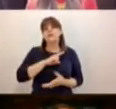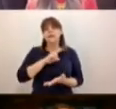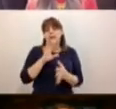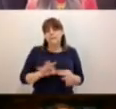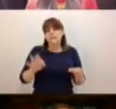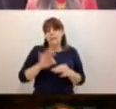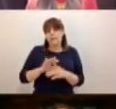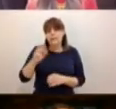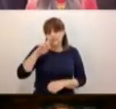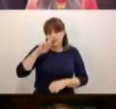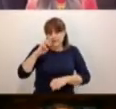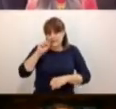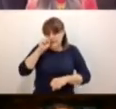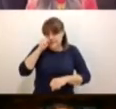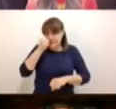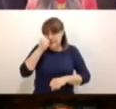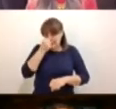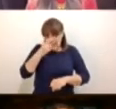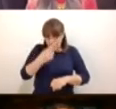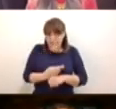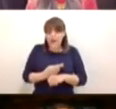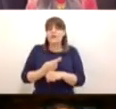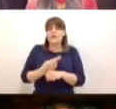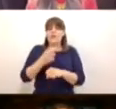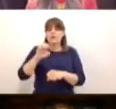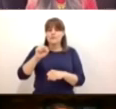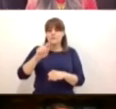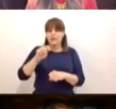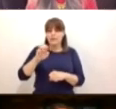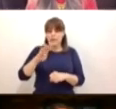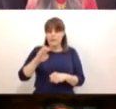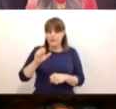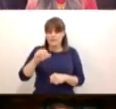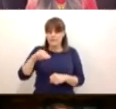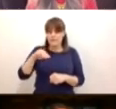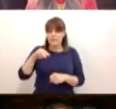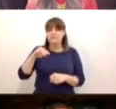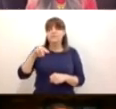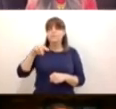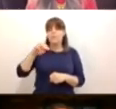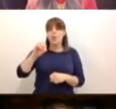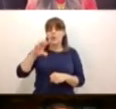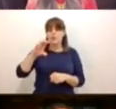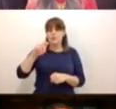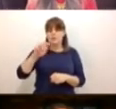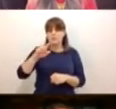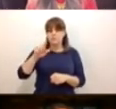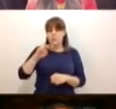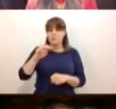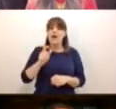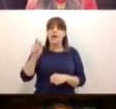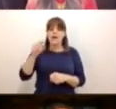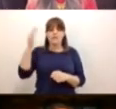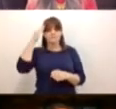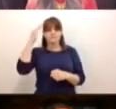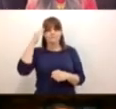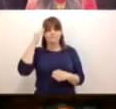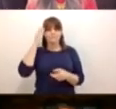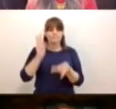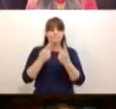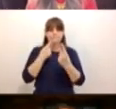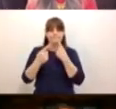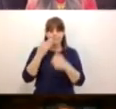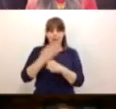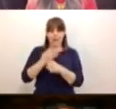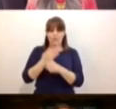Esteban Moctezuma, quien encabeza este diálogo y que seguramente será un diálogo muy enriquecedor, un diálogo muy, muy, muy, pero muy constructivo,